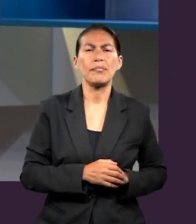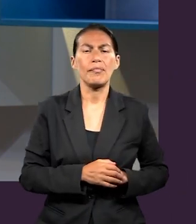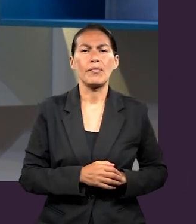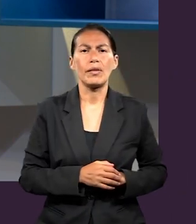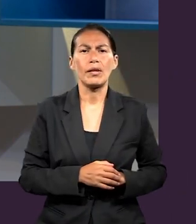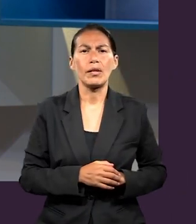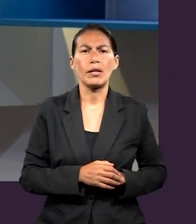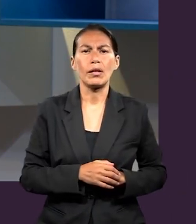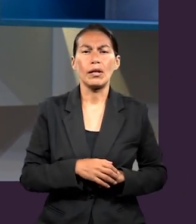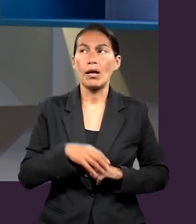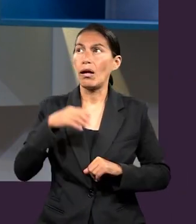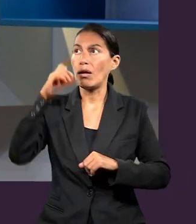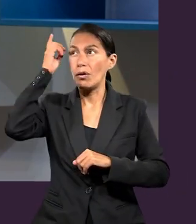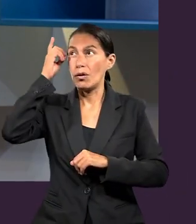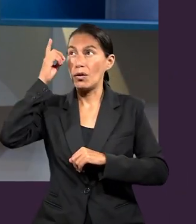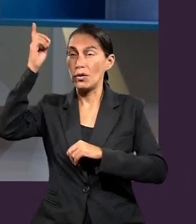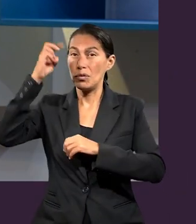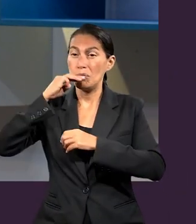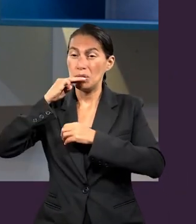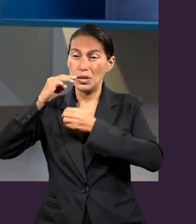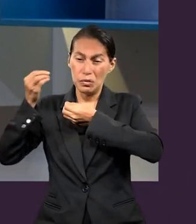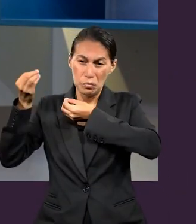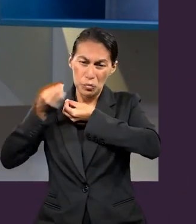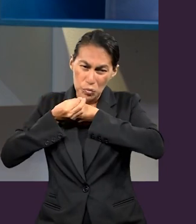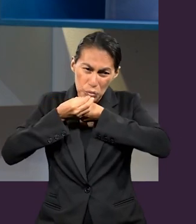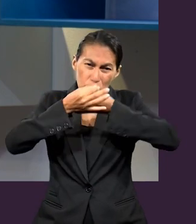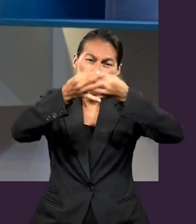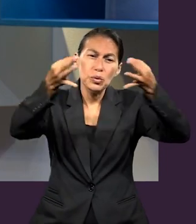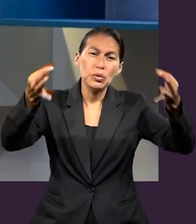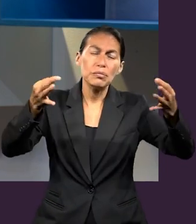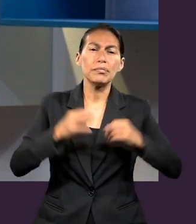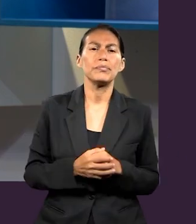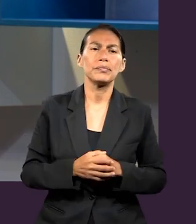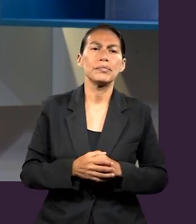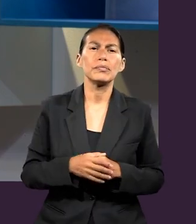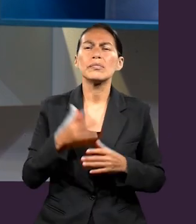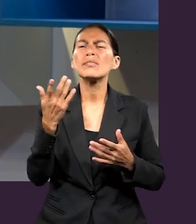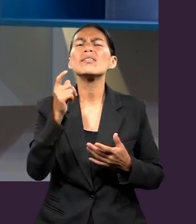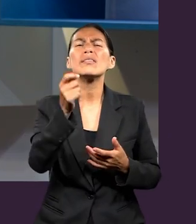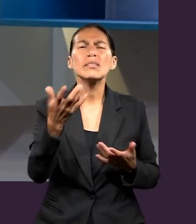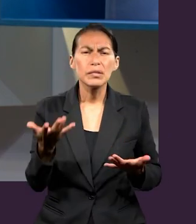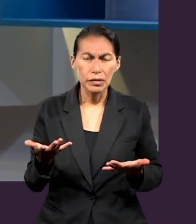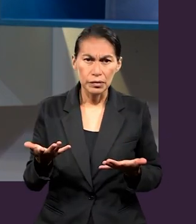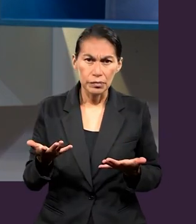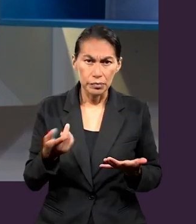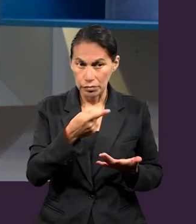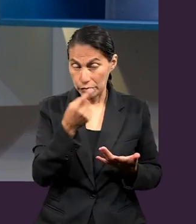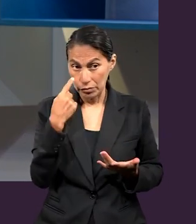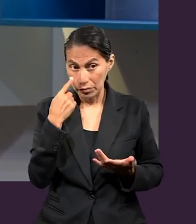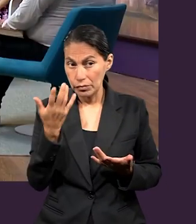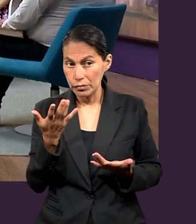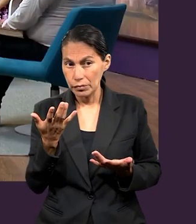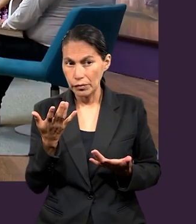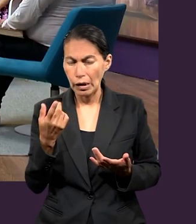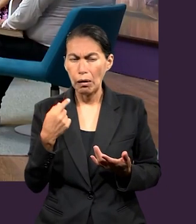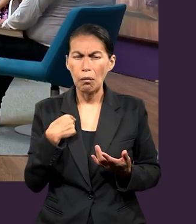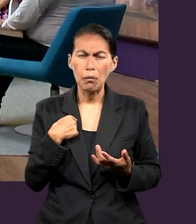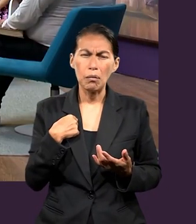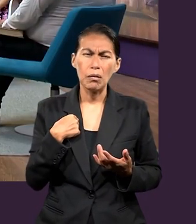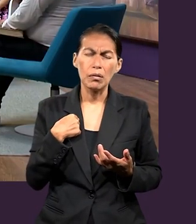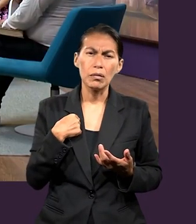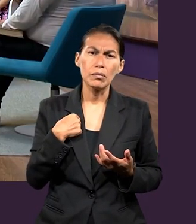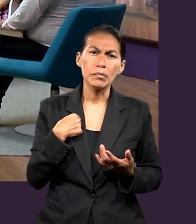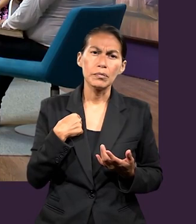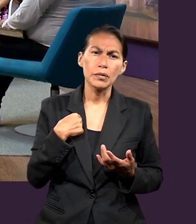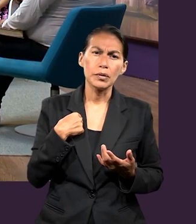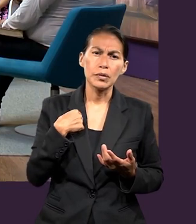y potestades mientras se anuncia el misterio. Pero vaya, sea de eso o de otra cosa, quisieran agregar algo más que les haya llamado la atención. Bueno, yo